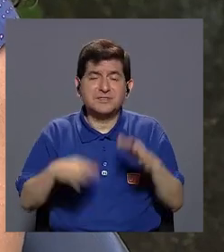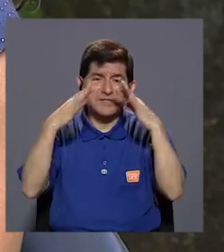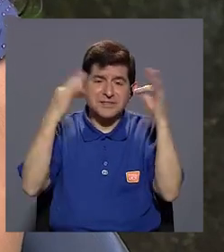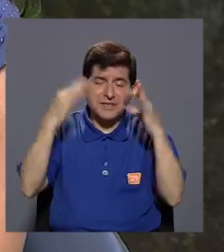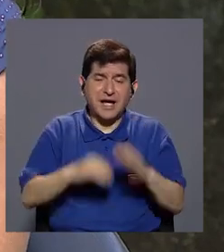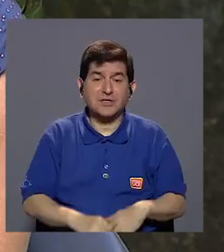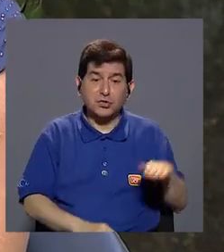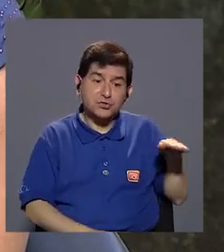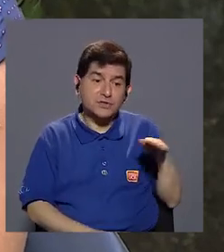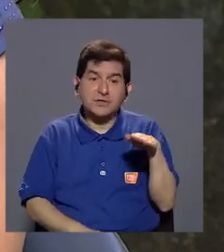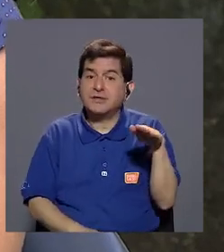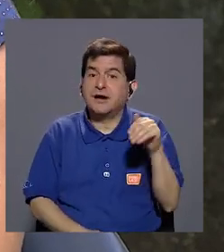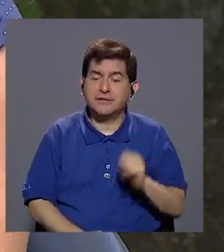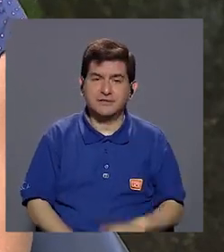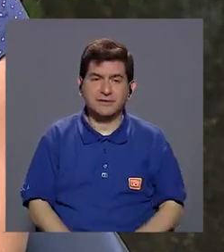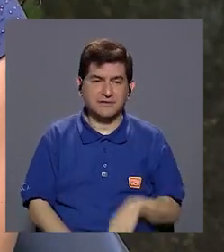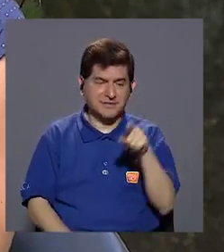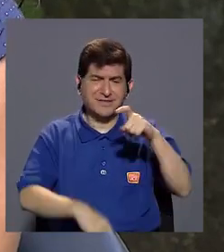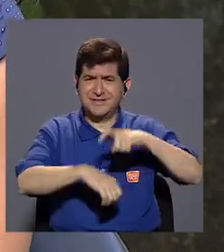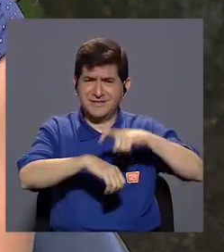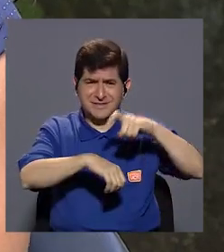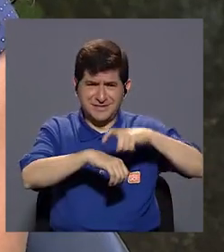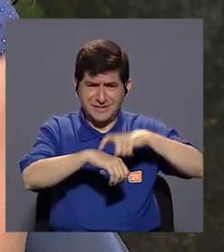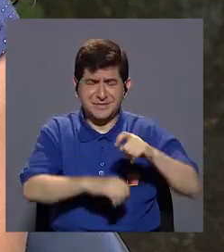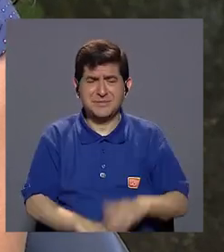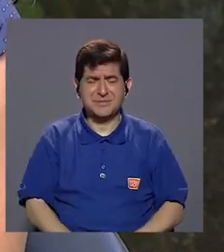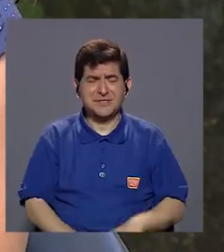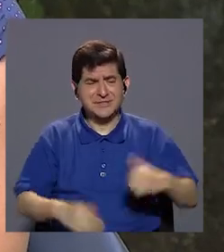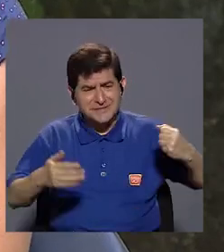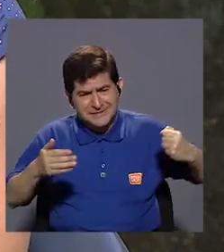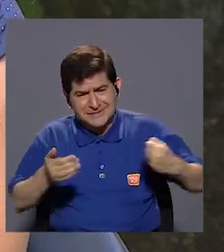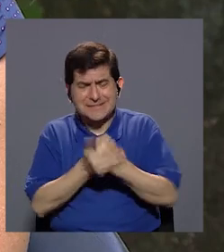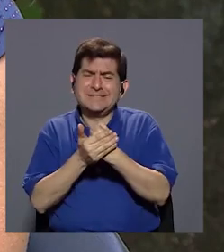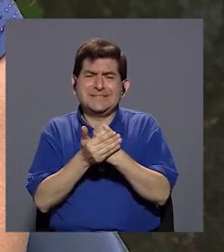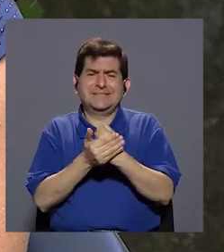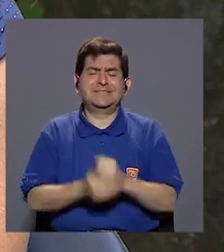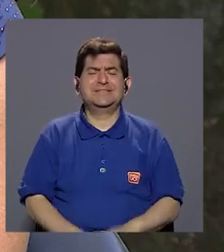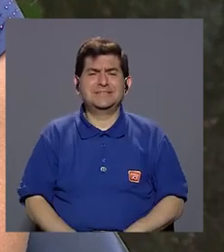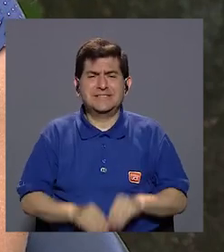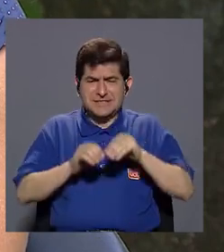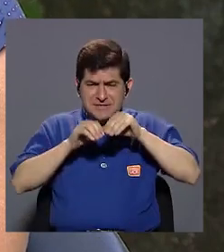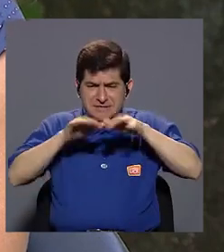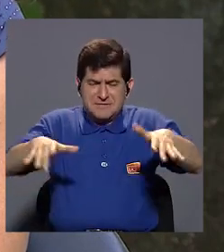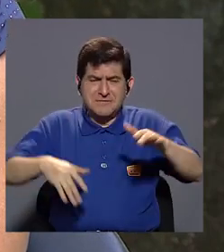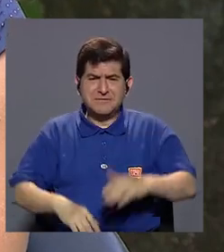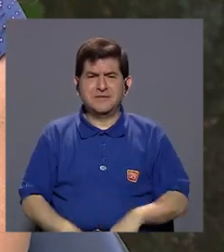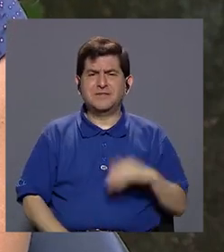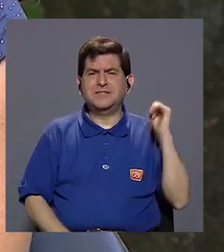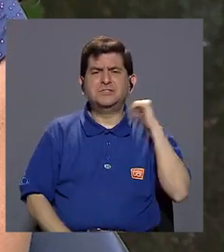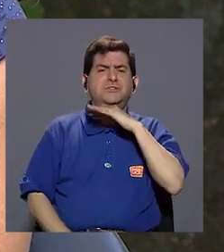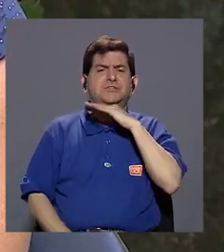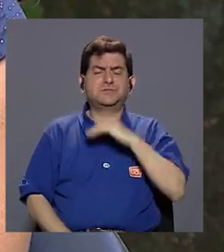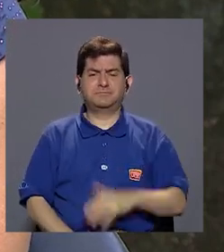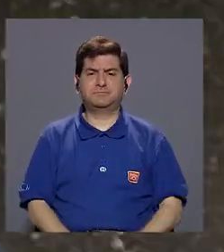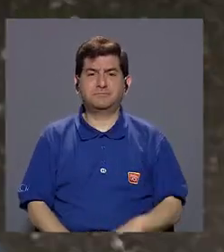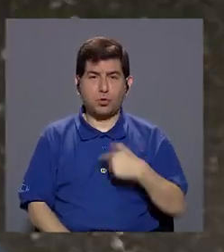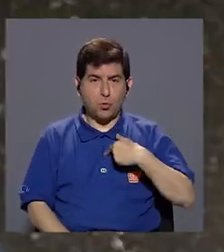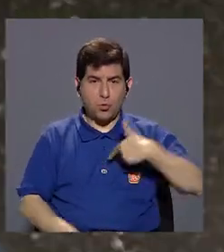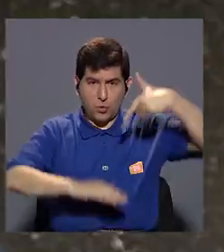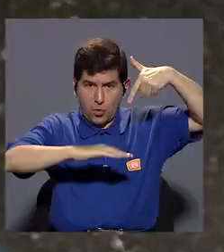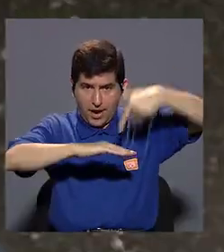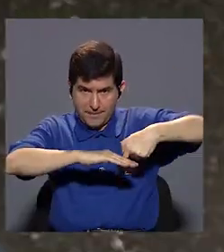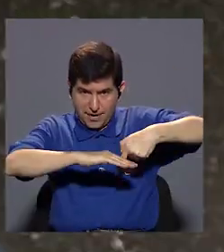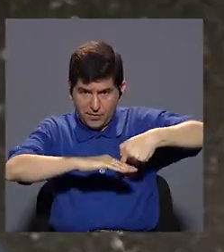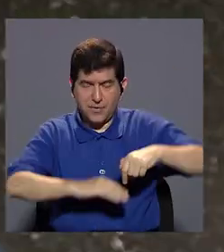ser gatos, ratas, y ahí se va, ¿verdad?, desgraciadamente contaminando. Cuando uno